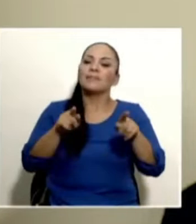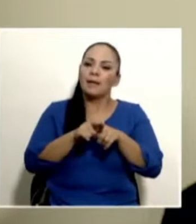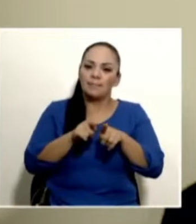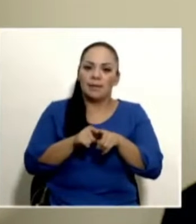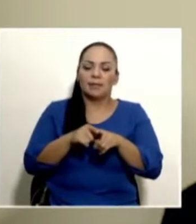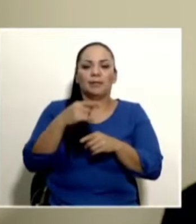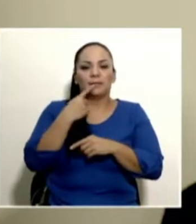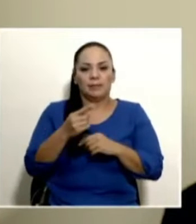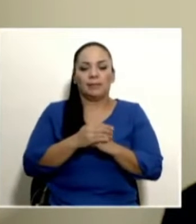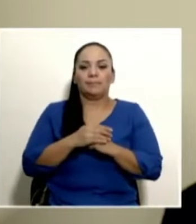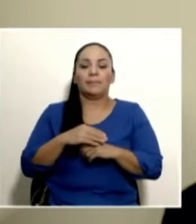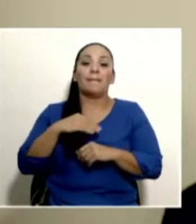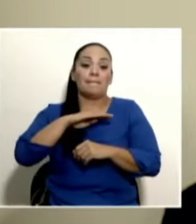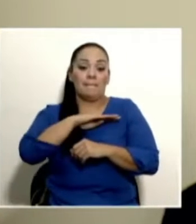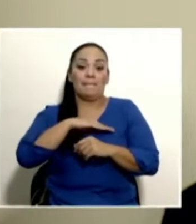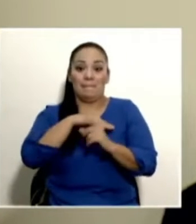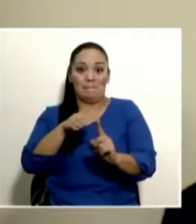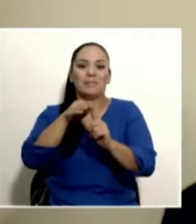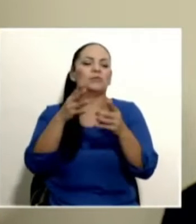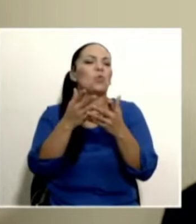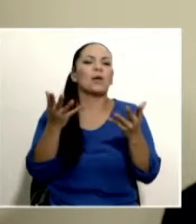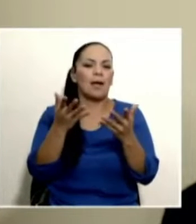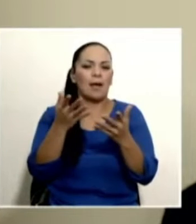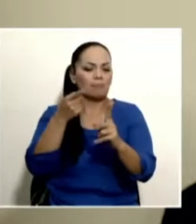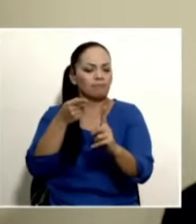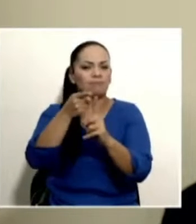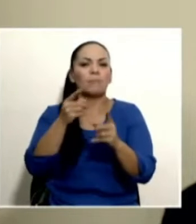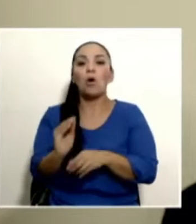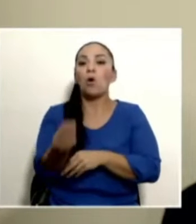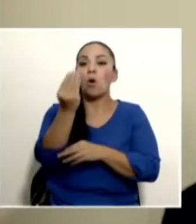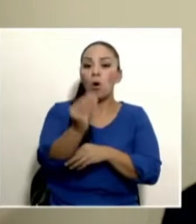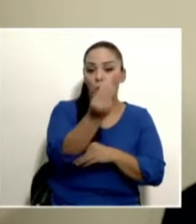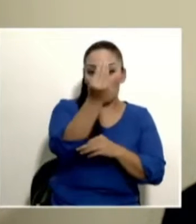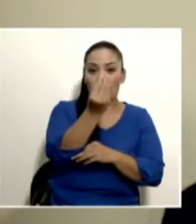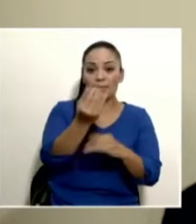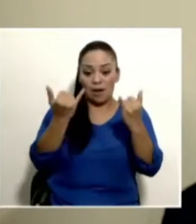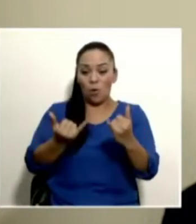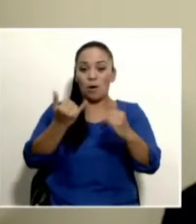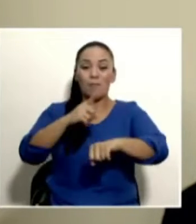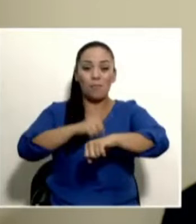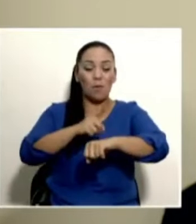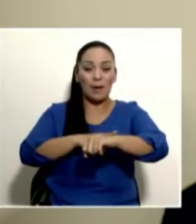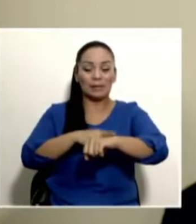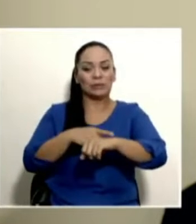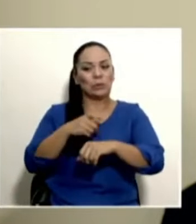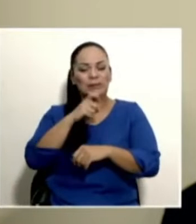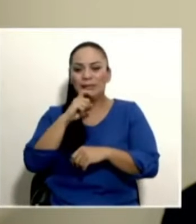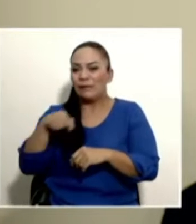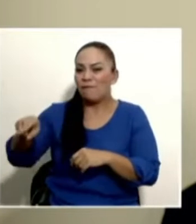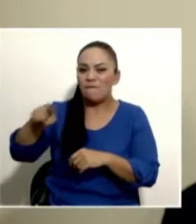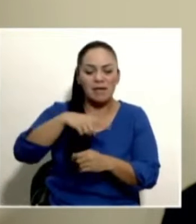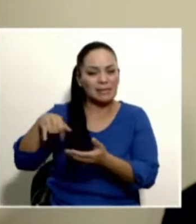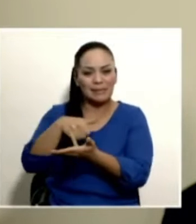precisamente esta misión está orientada a que los jóvenes envueltos en un entorno de vulnerabilidad